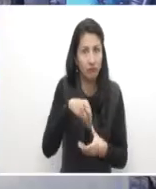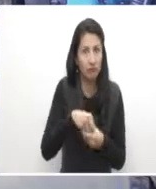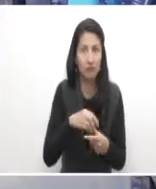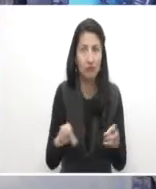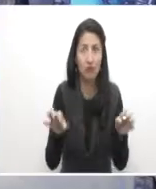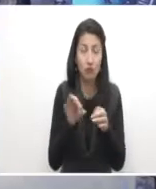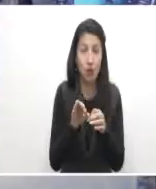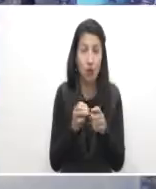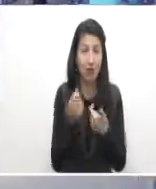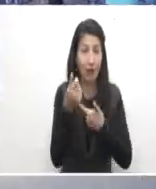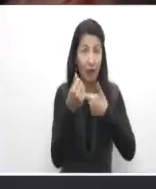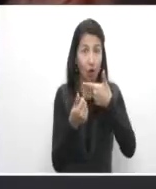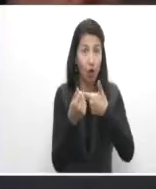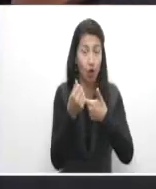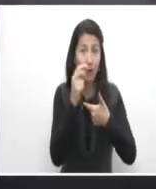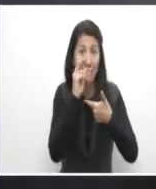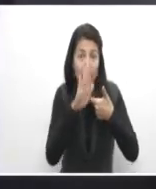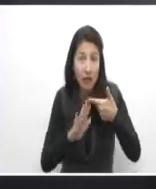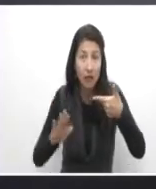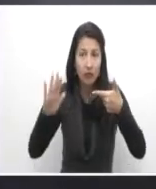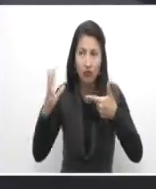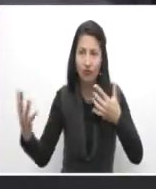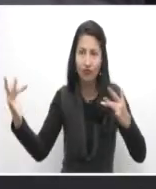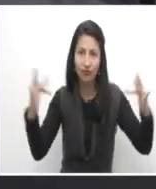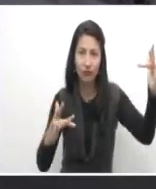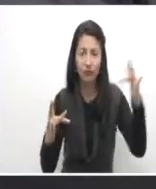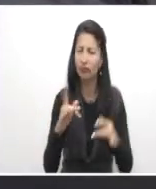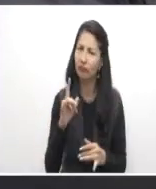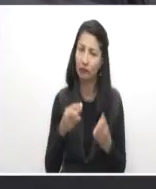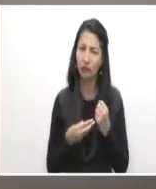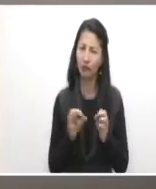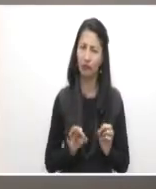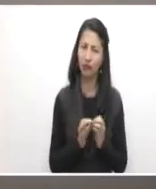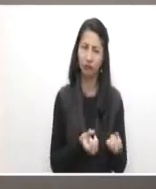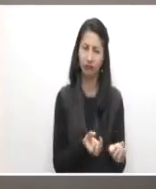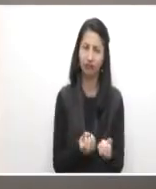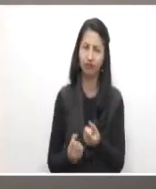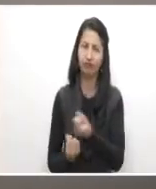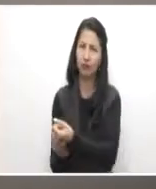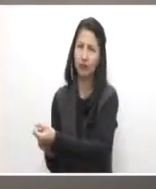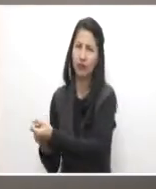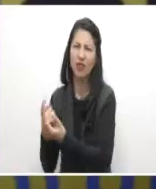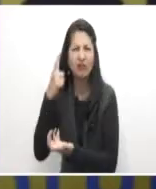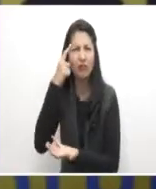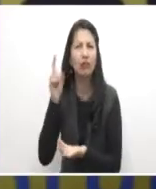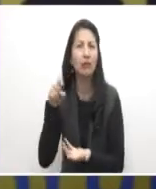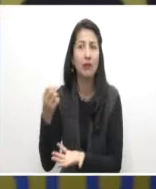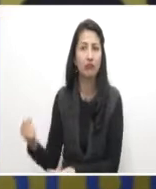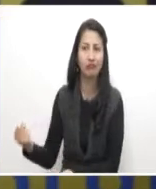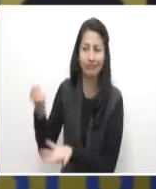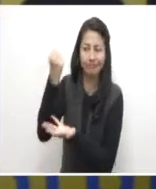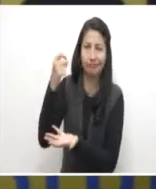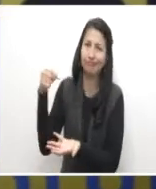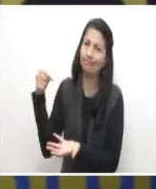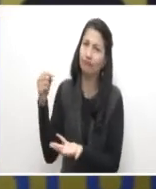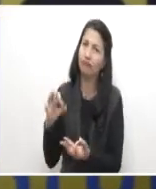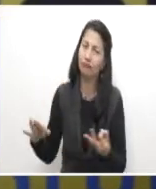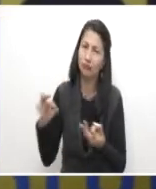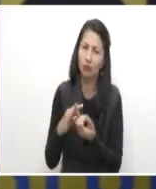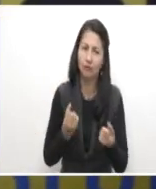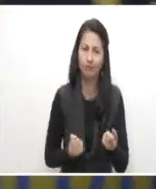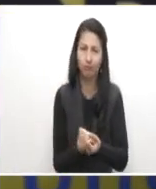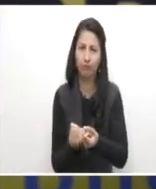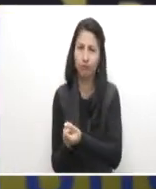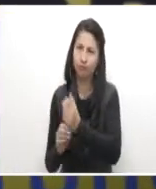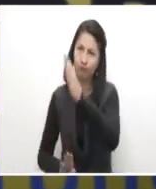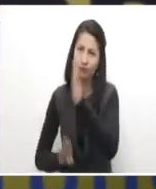nacional, razón por la cual continuará apoyando el sector con formación e importantes inversiones. En los últimos años se ha hecho la más grande inversión